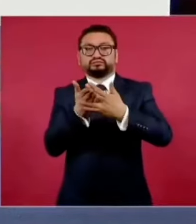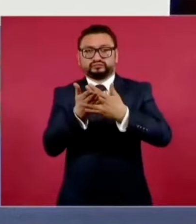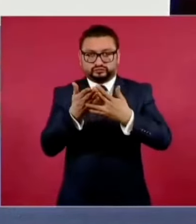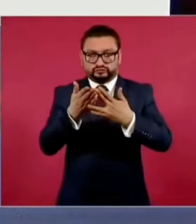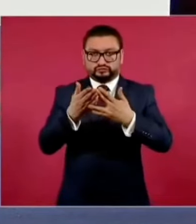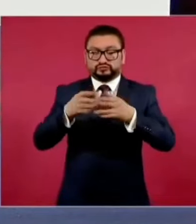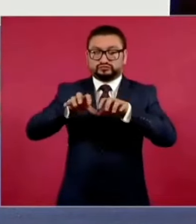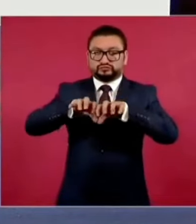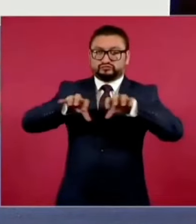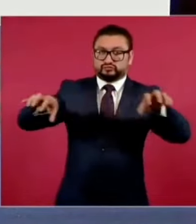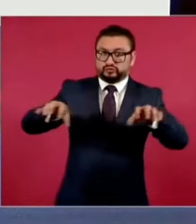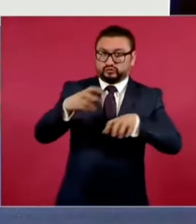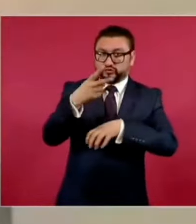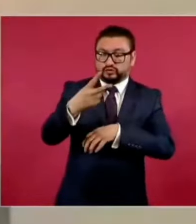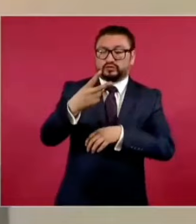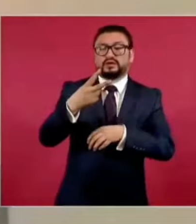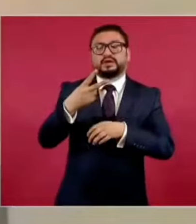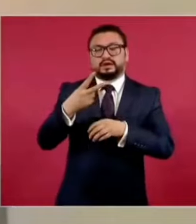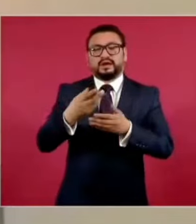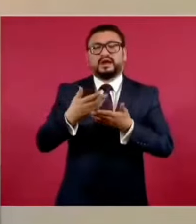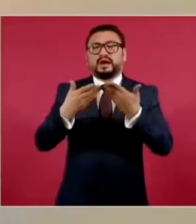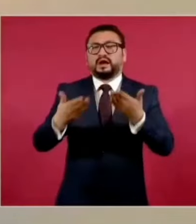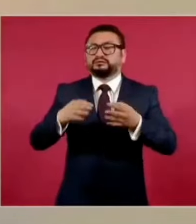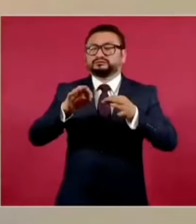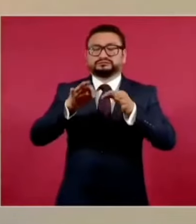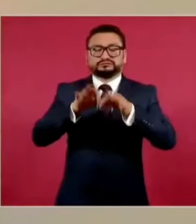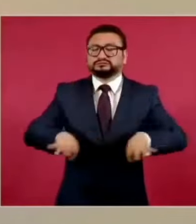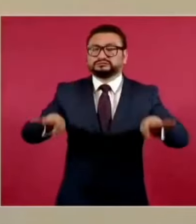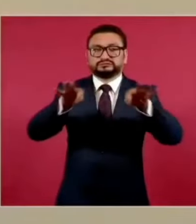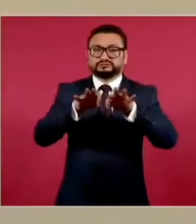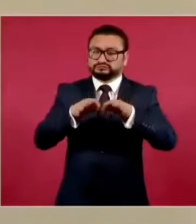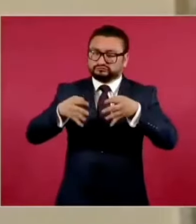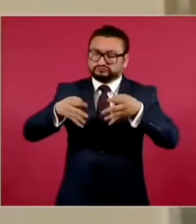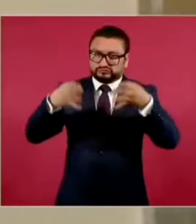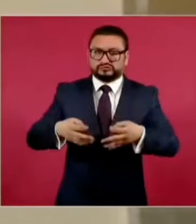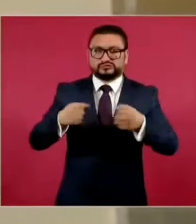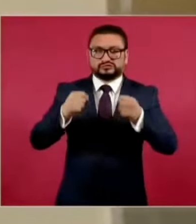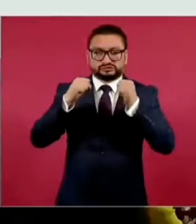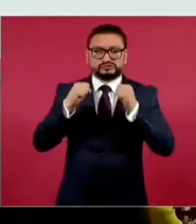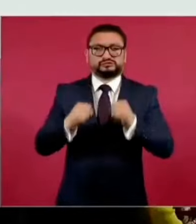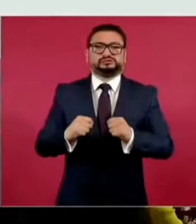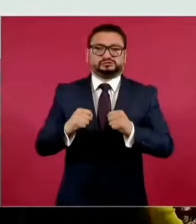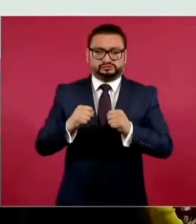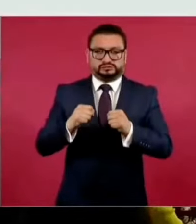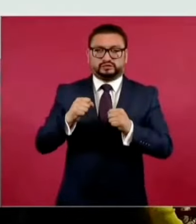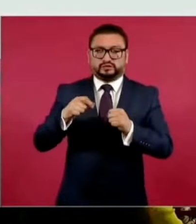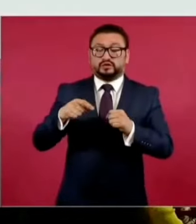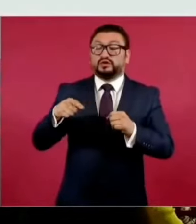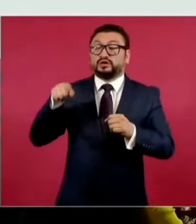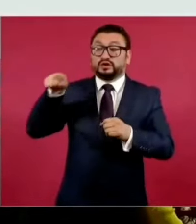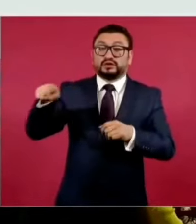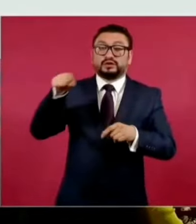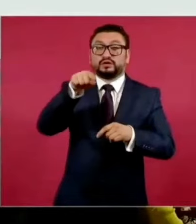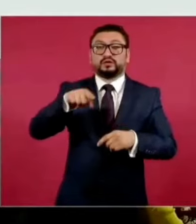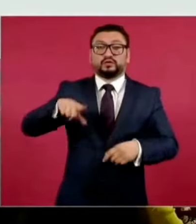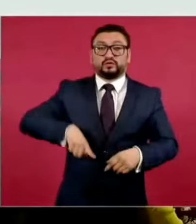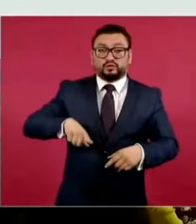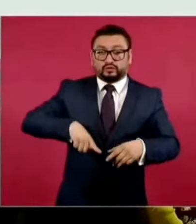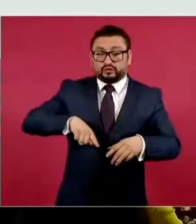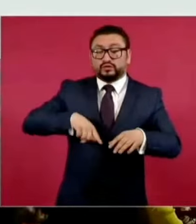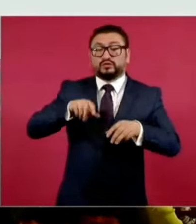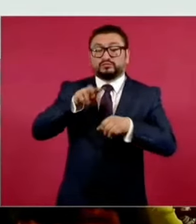instituciones, sino que realmente se garantice que se cuente con instancias para poder tener una